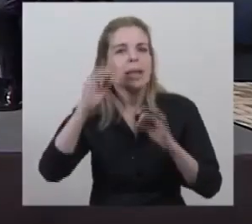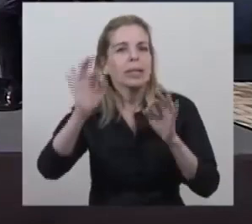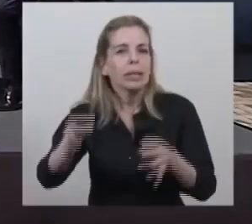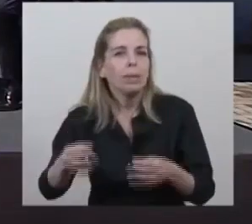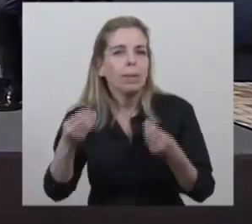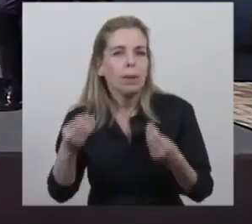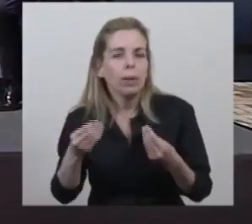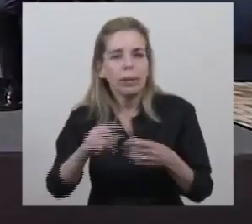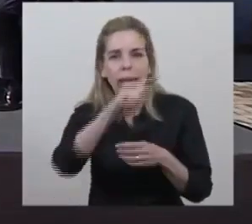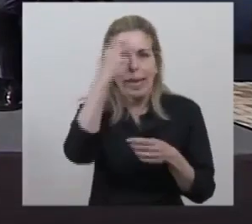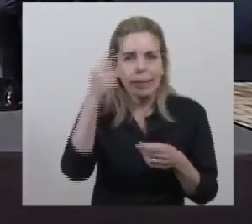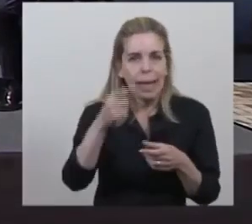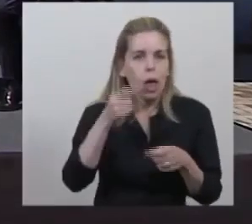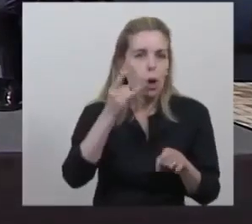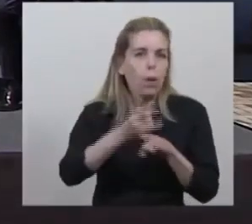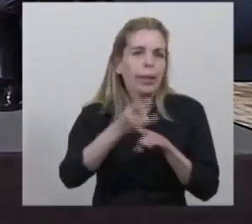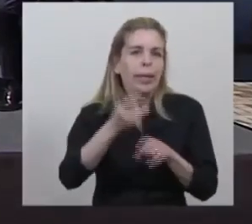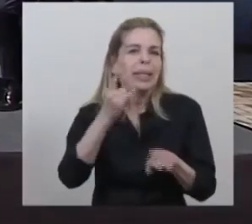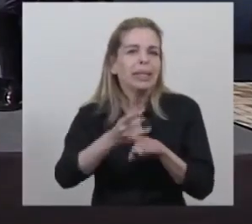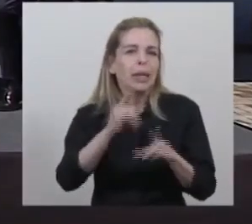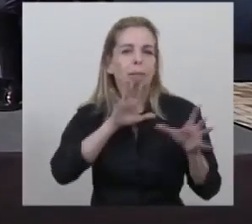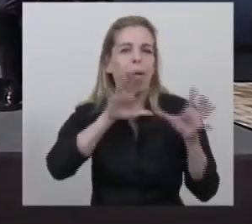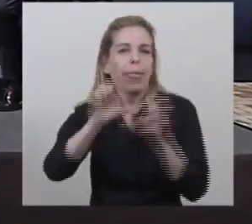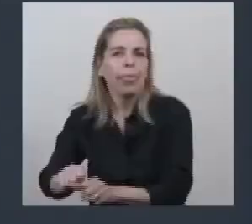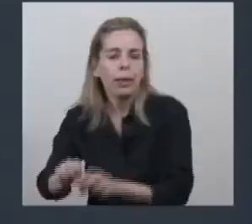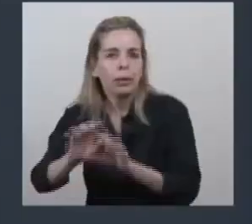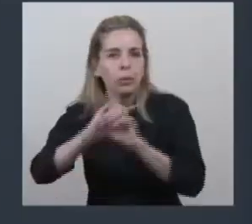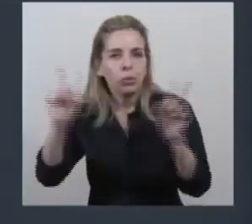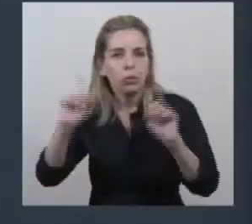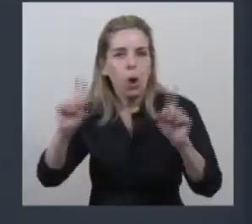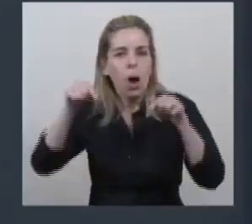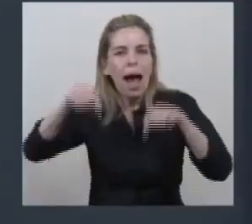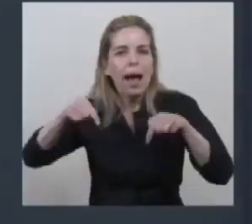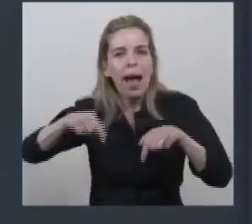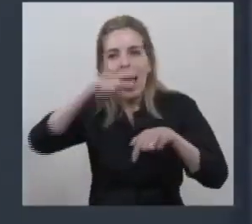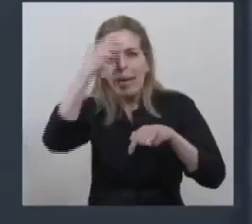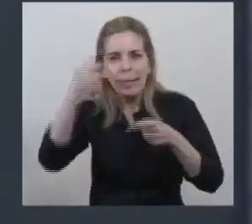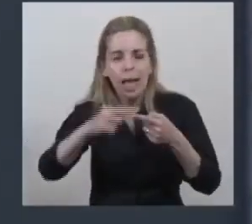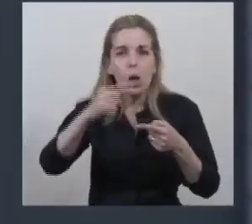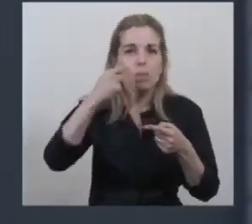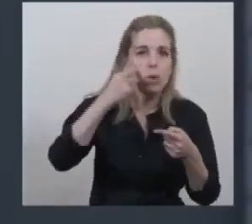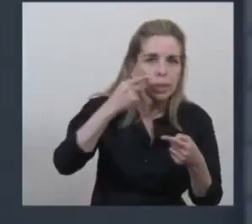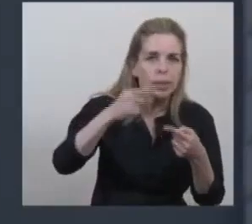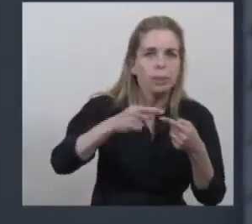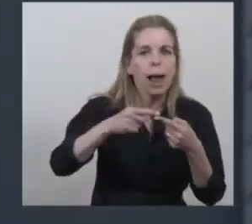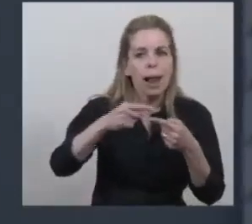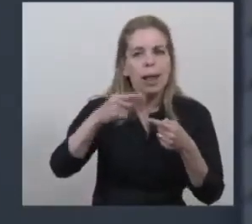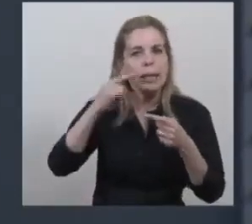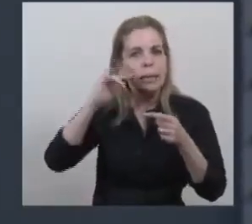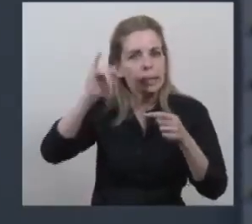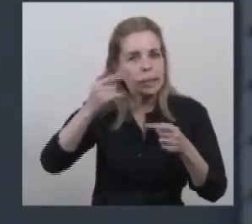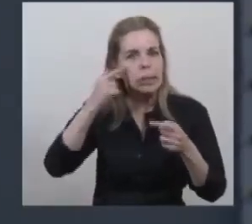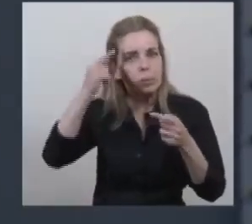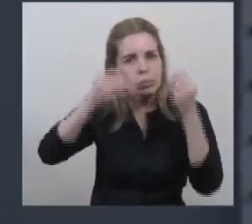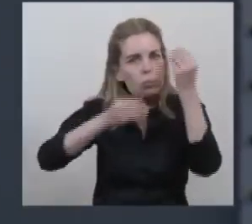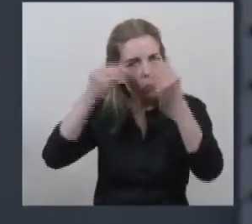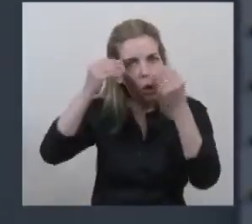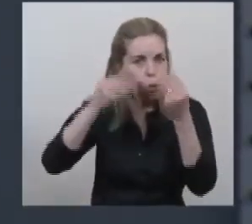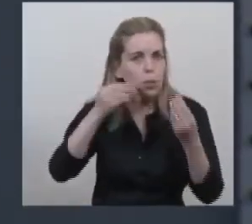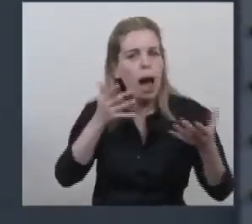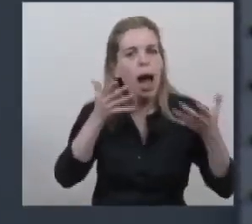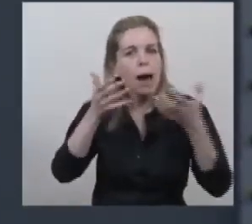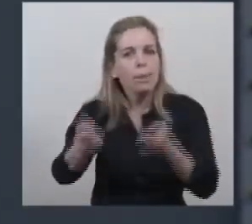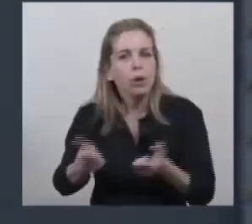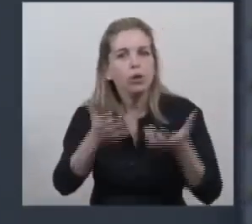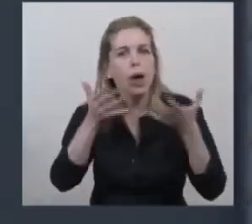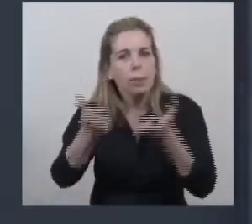avasalla, el Estado no hizo eso. El Estado municipal intervino para sostener,